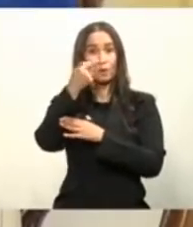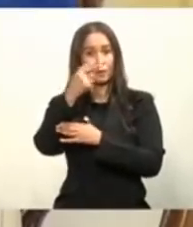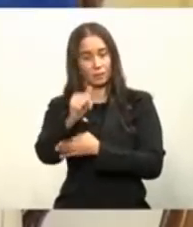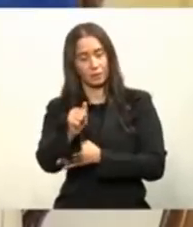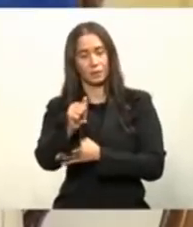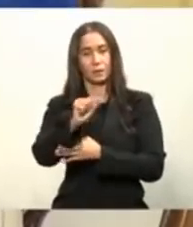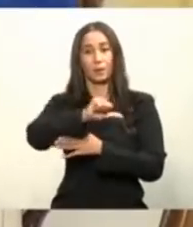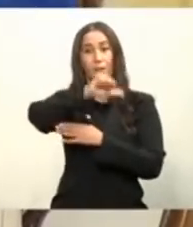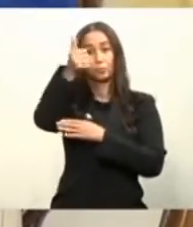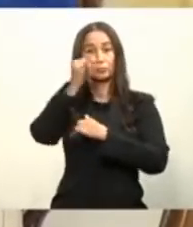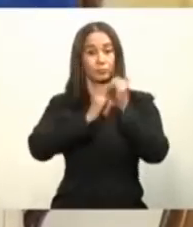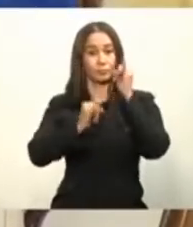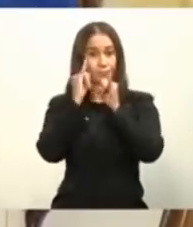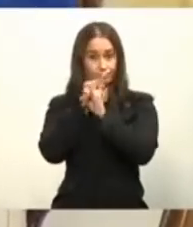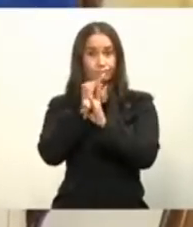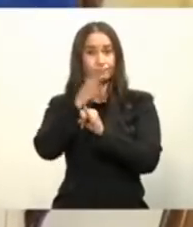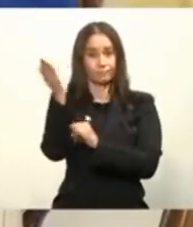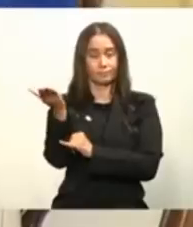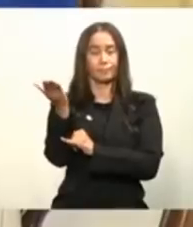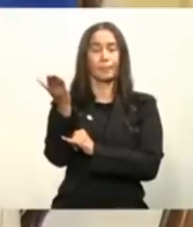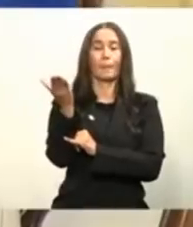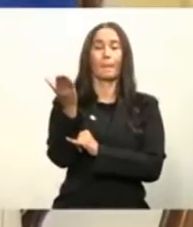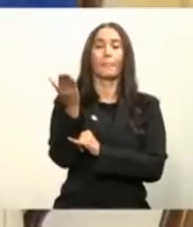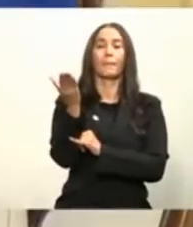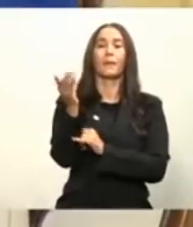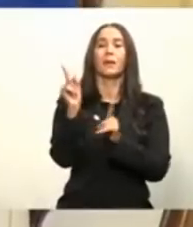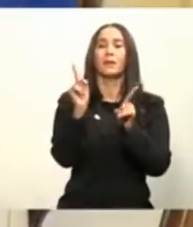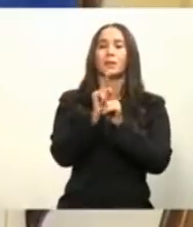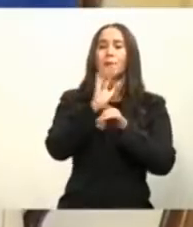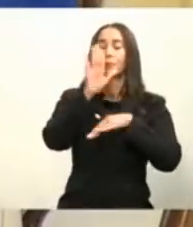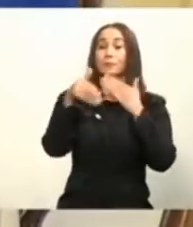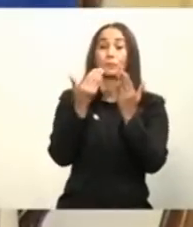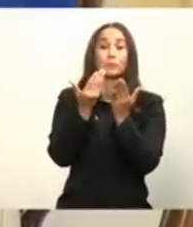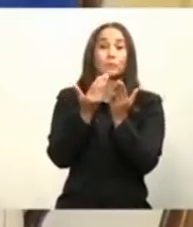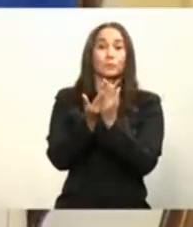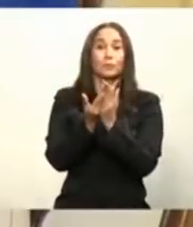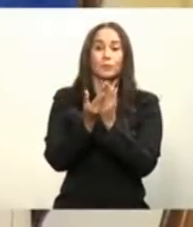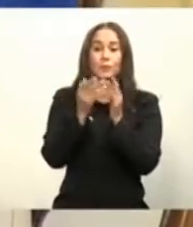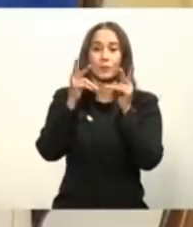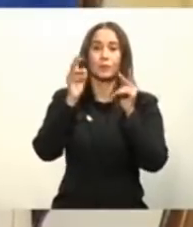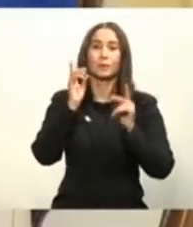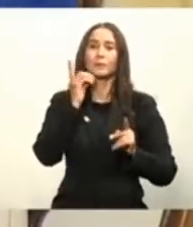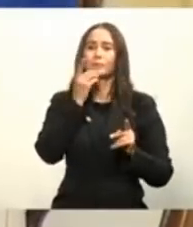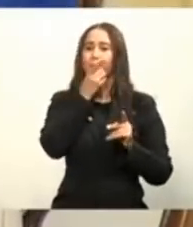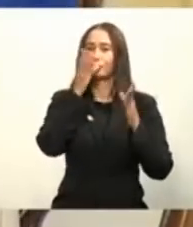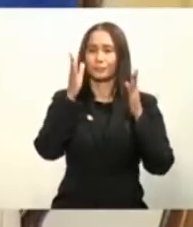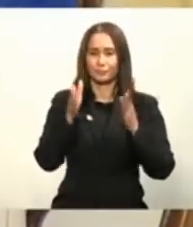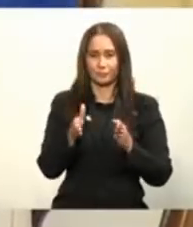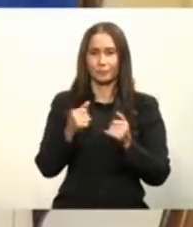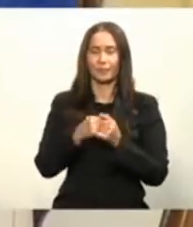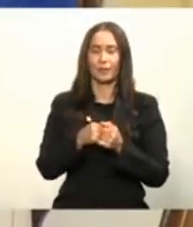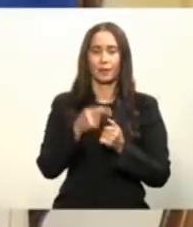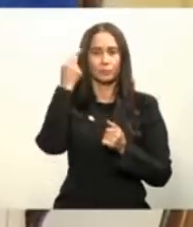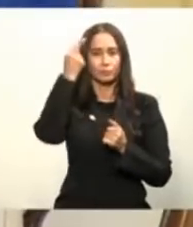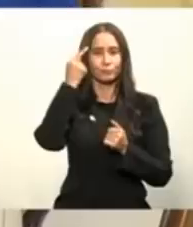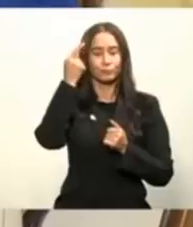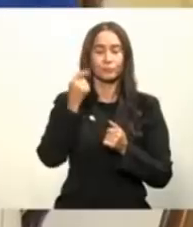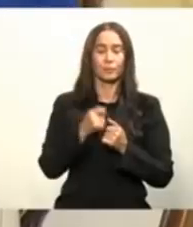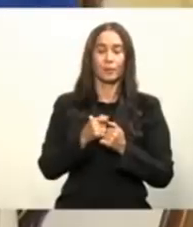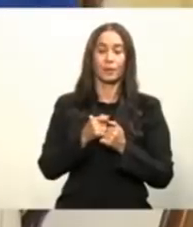agencias internacionales y todo el pueblo dominicano. Si hay algo que tenemos